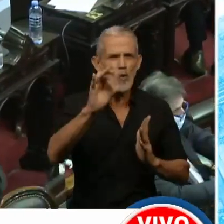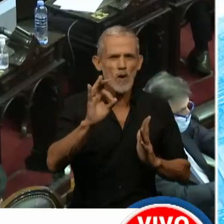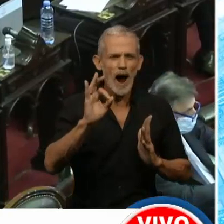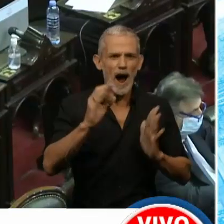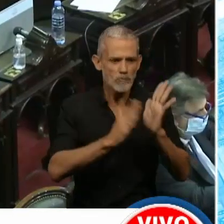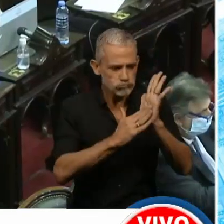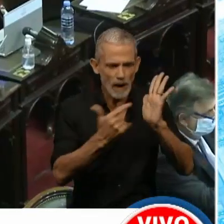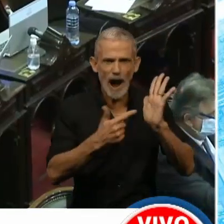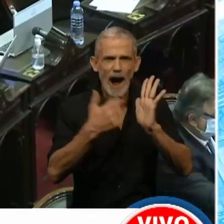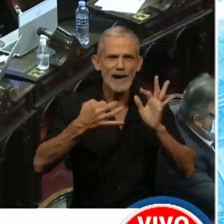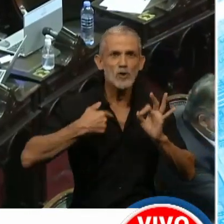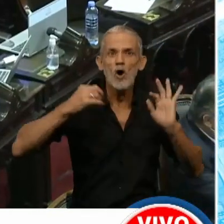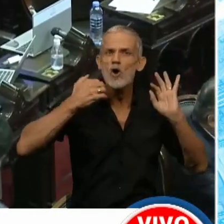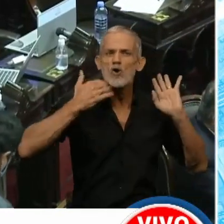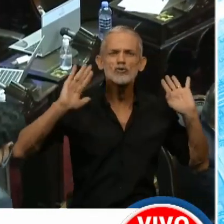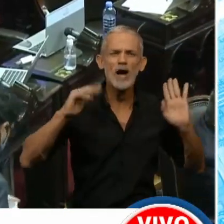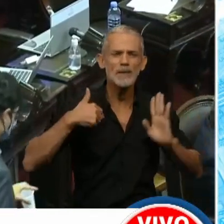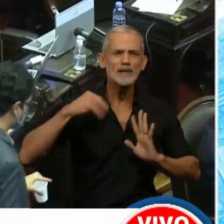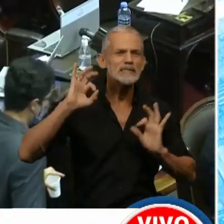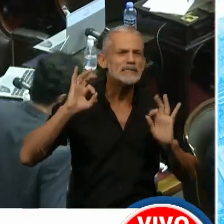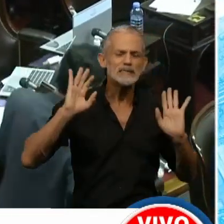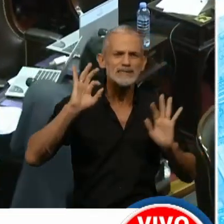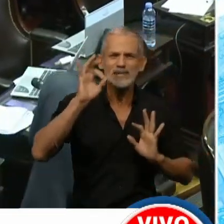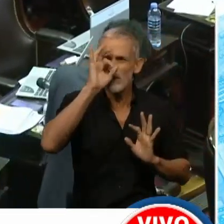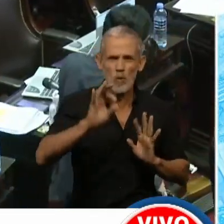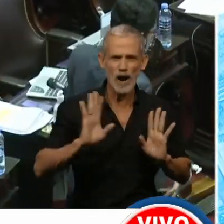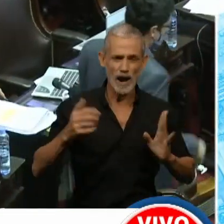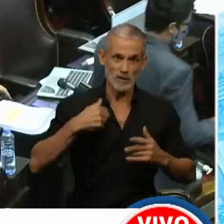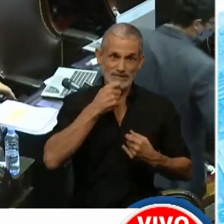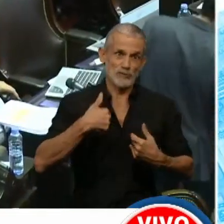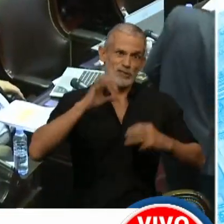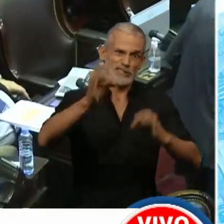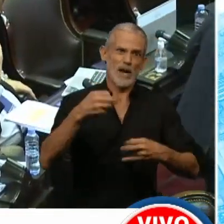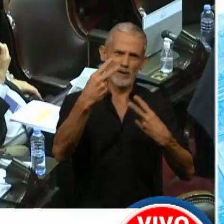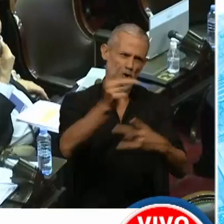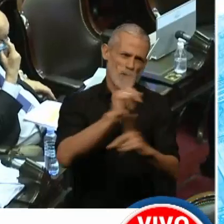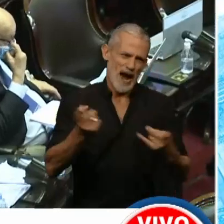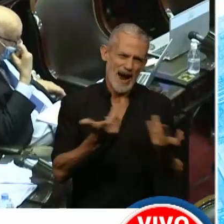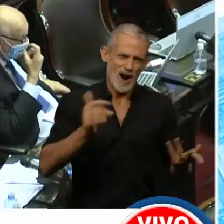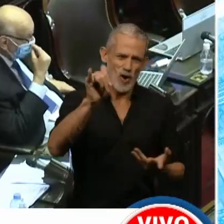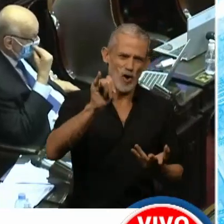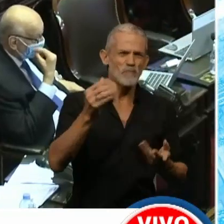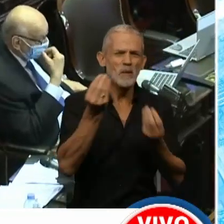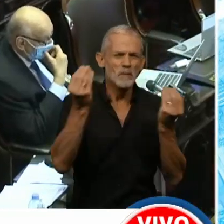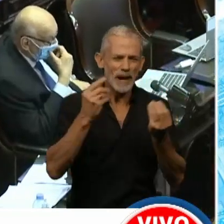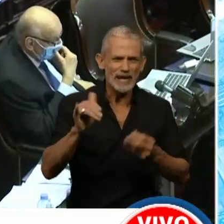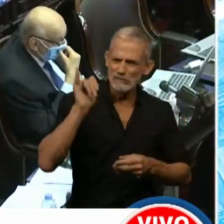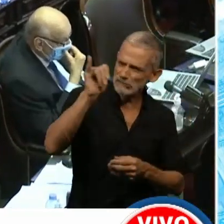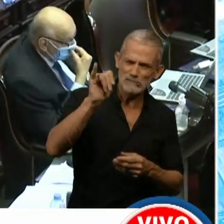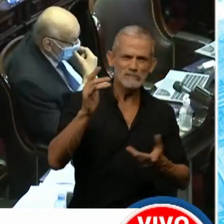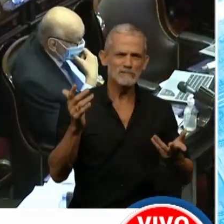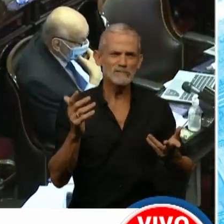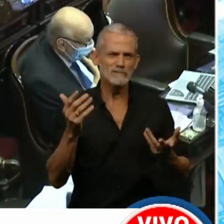tuve, presidente, conocimiento del COVID que tenía porque si no, no hubiera viajado. No tiene ningún sentido haber